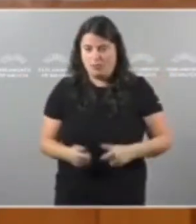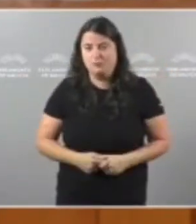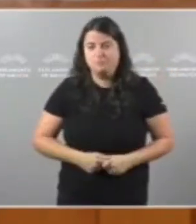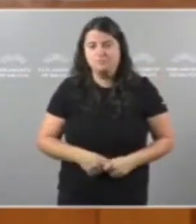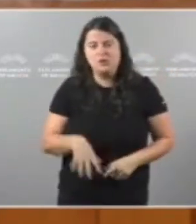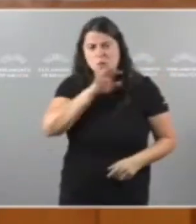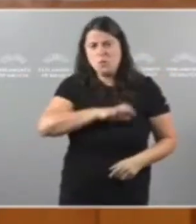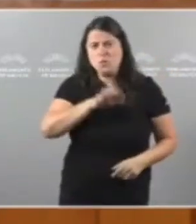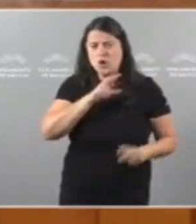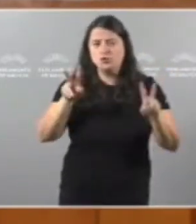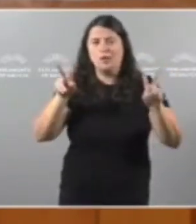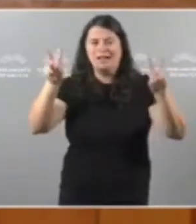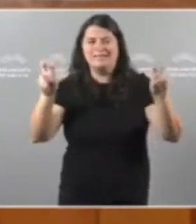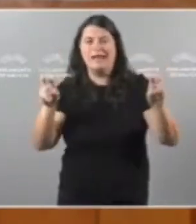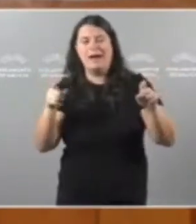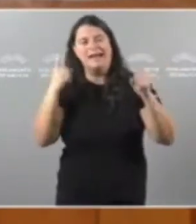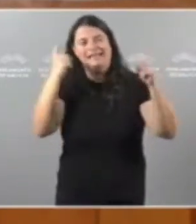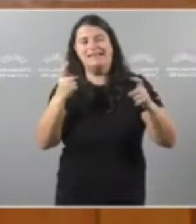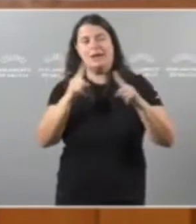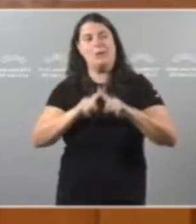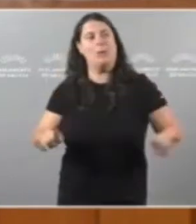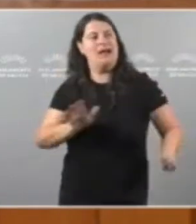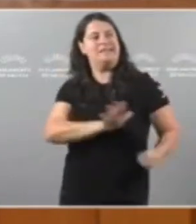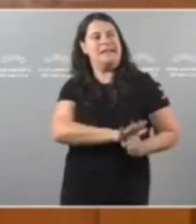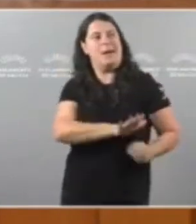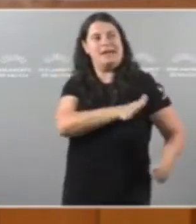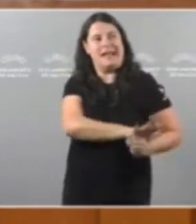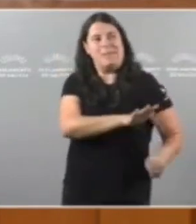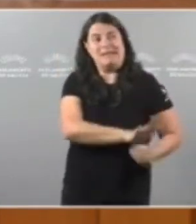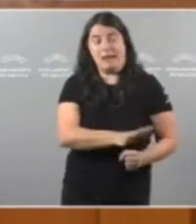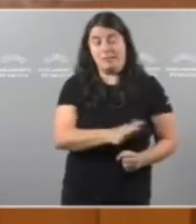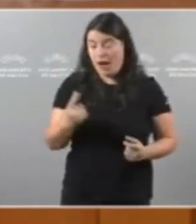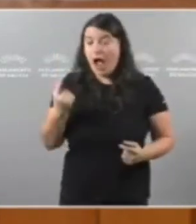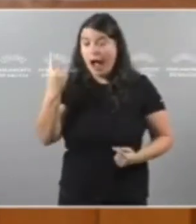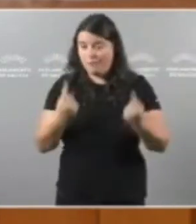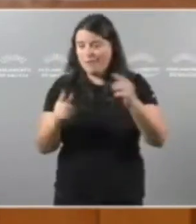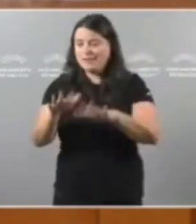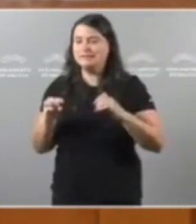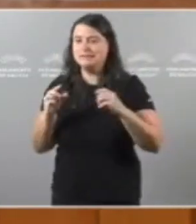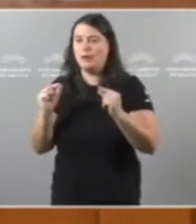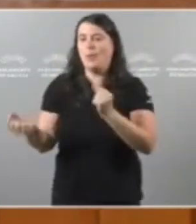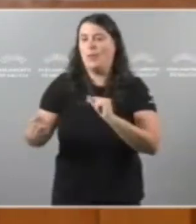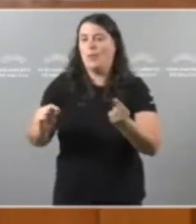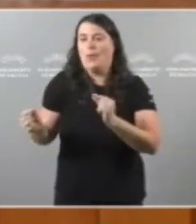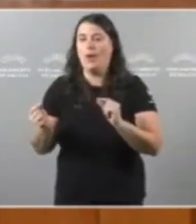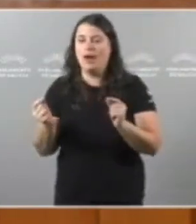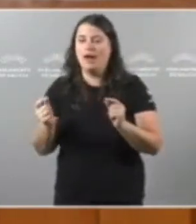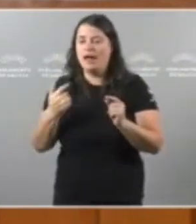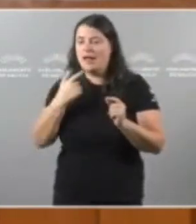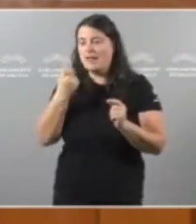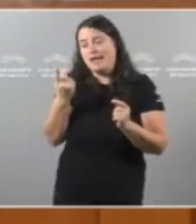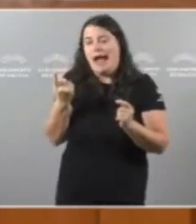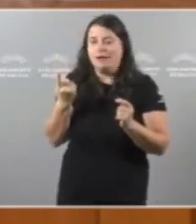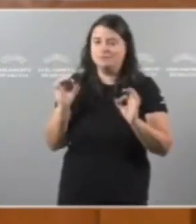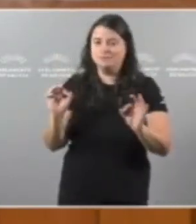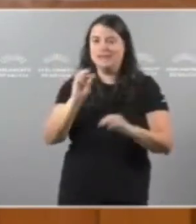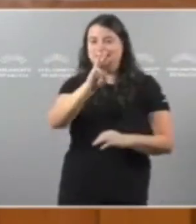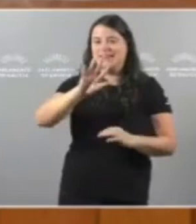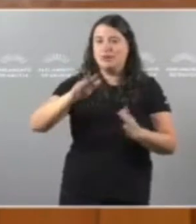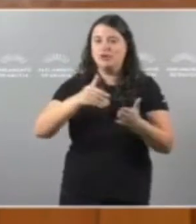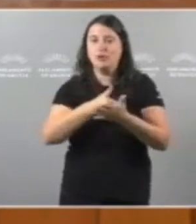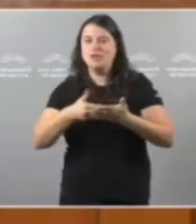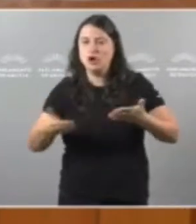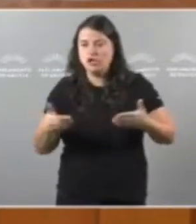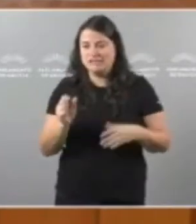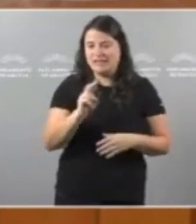tema intentan ocultalo E mesmo en algún debate Vieron aquí a decirnos que isto era o chocolate do loro Pois mire, 34 millóns